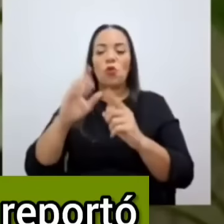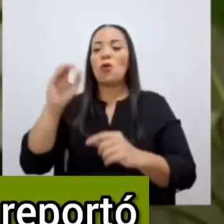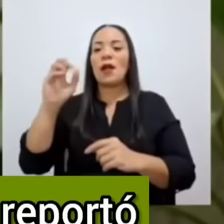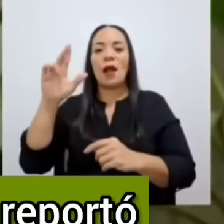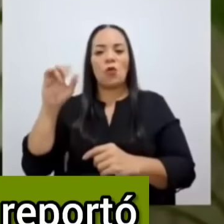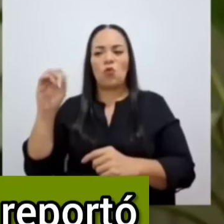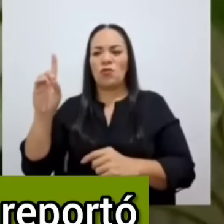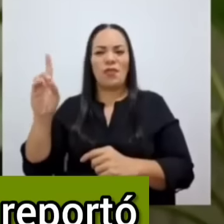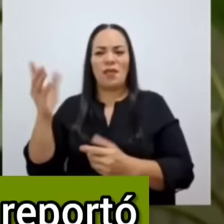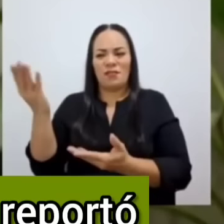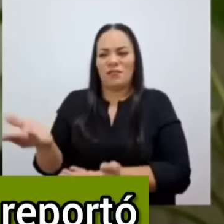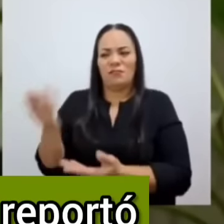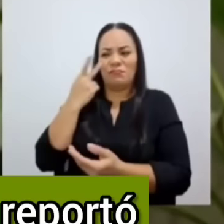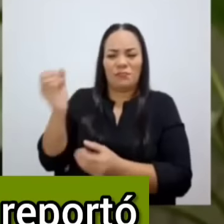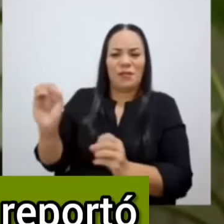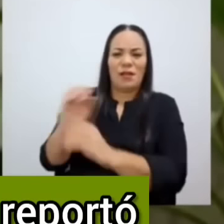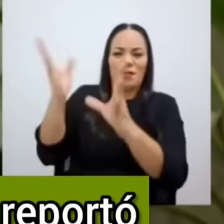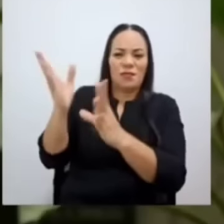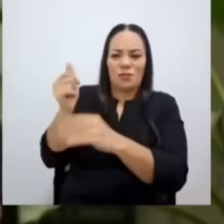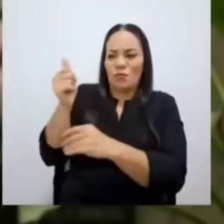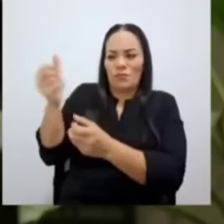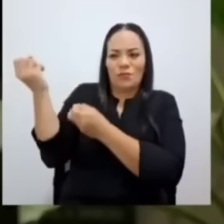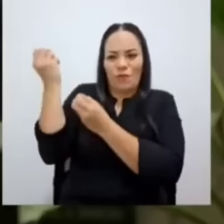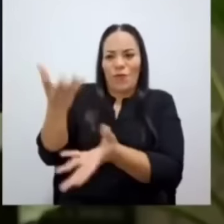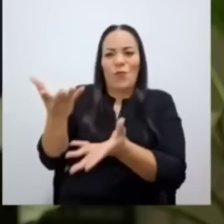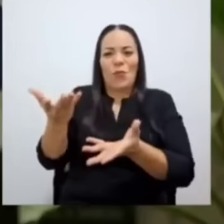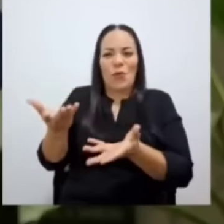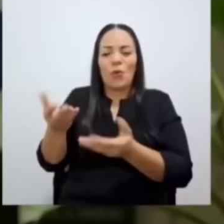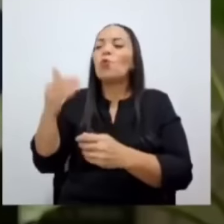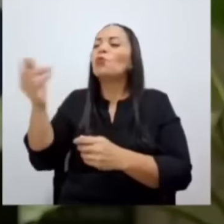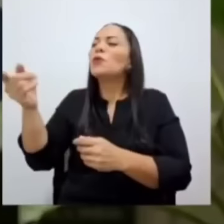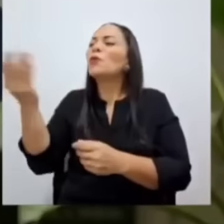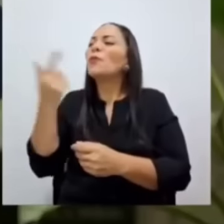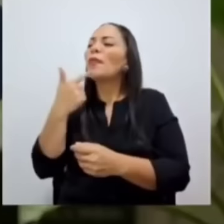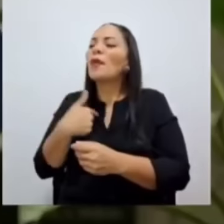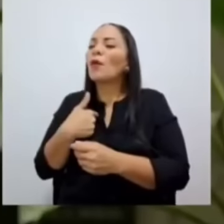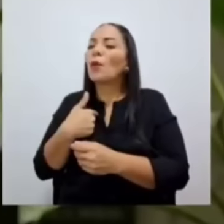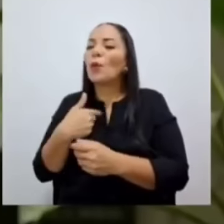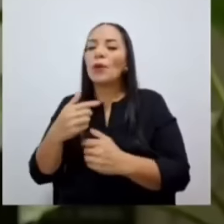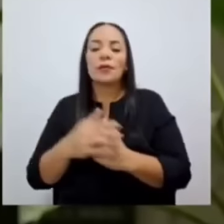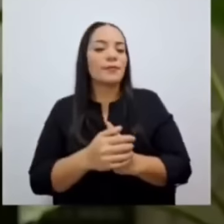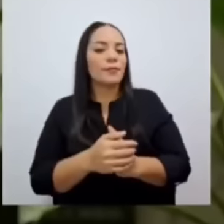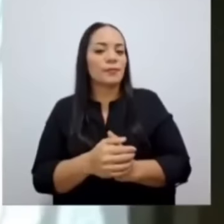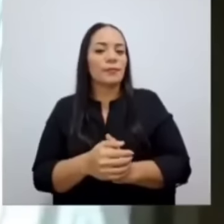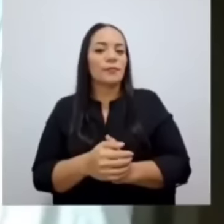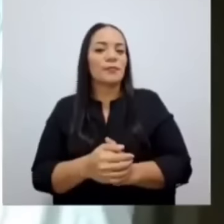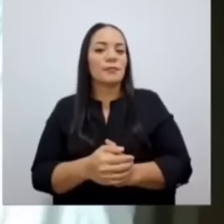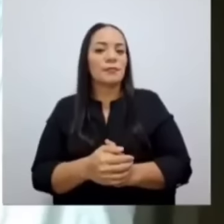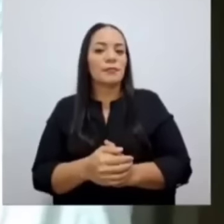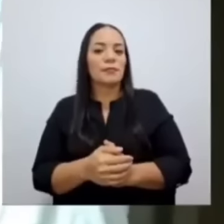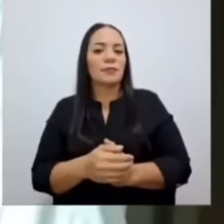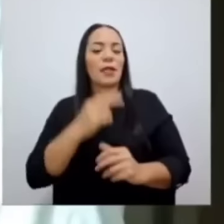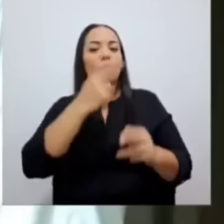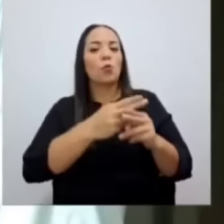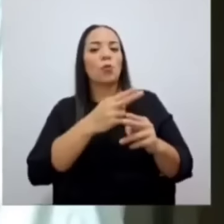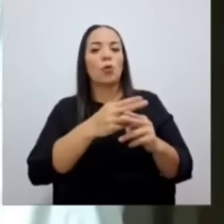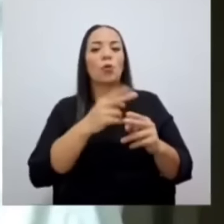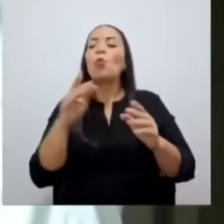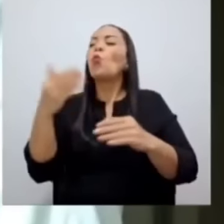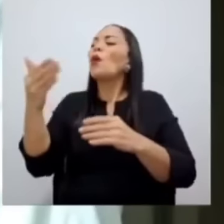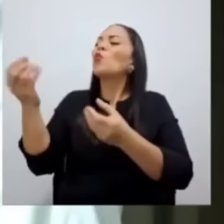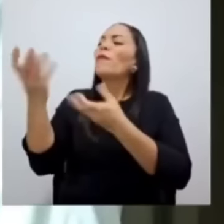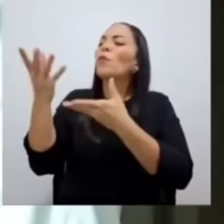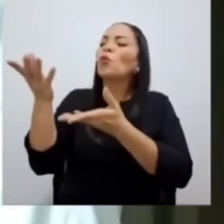ya creo que lo don Carlos es clarísimo, él lo reportó, ¿cuándo me dijo usted? Él la nombró un mes después. No, no, cuando